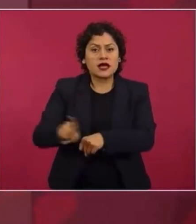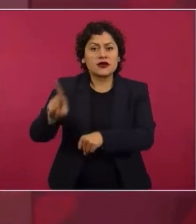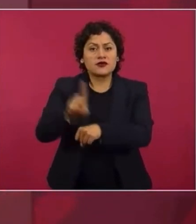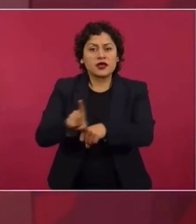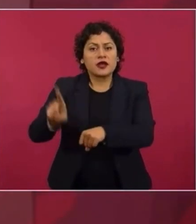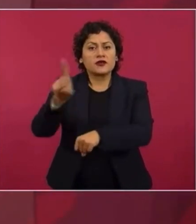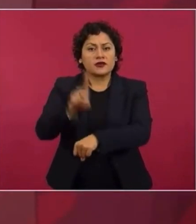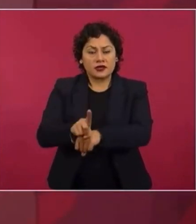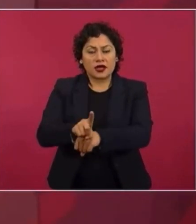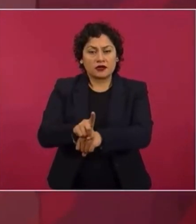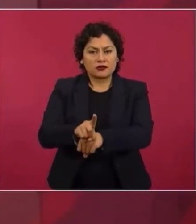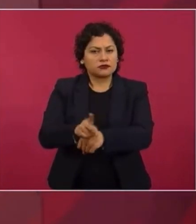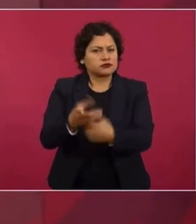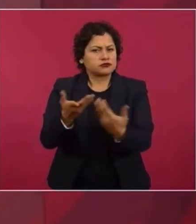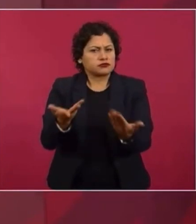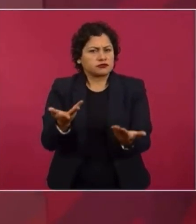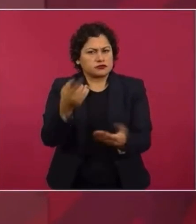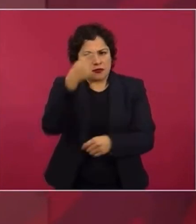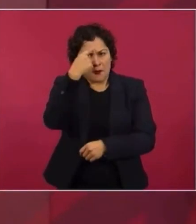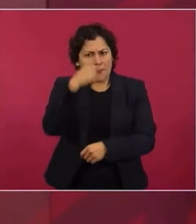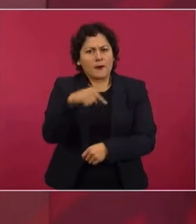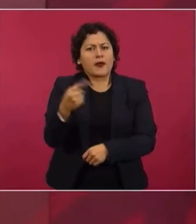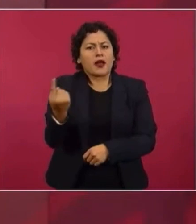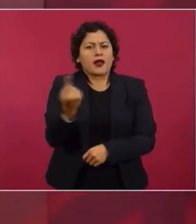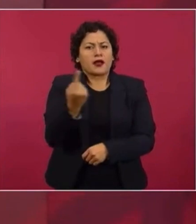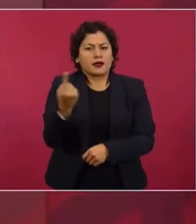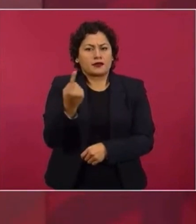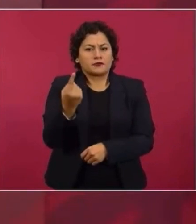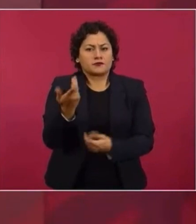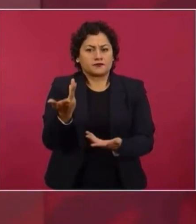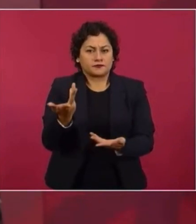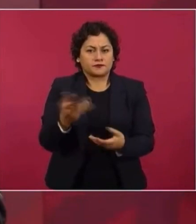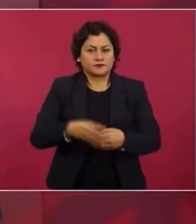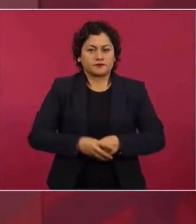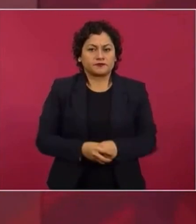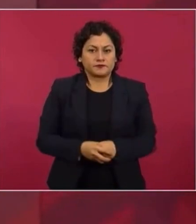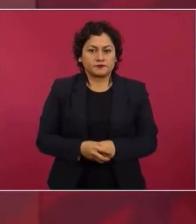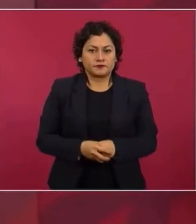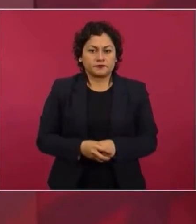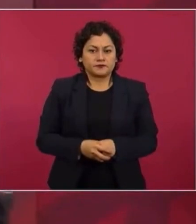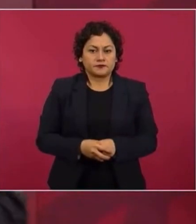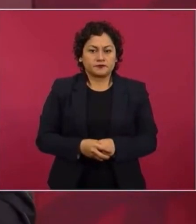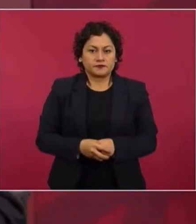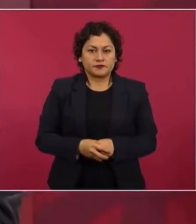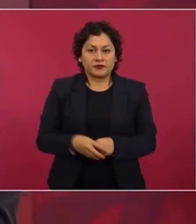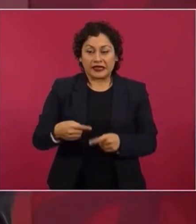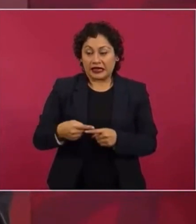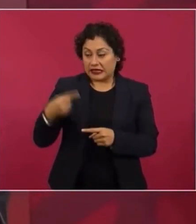de seis años, 12 años.